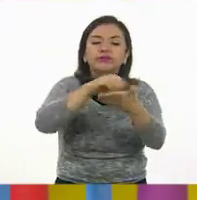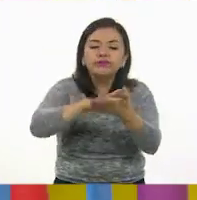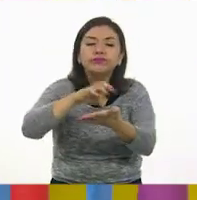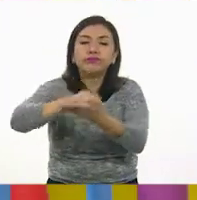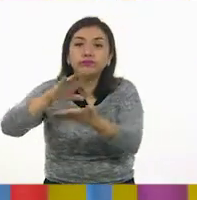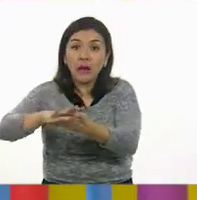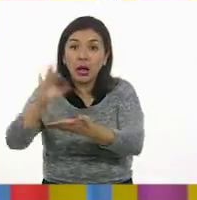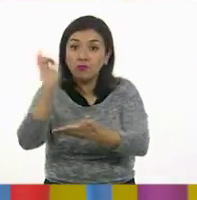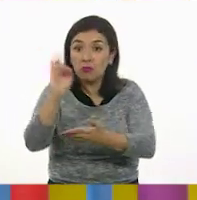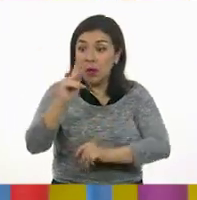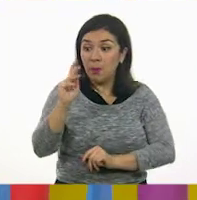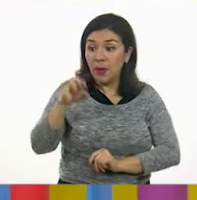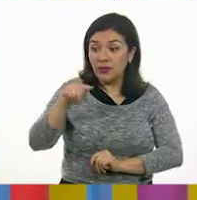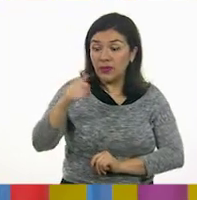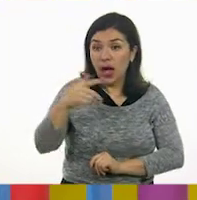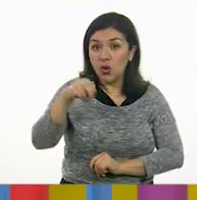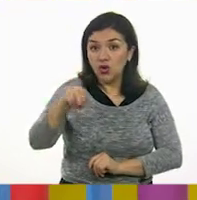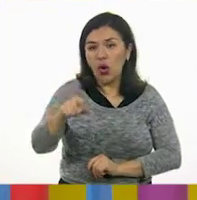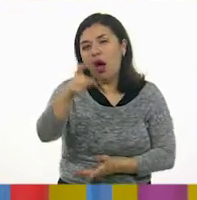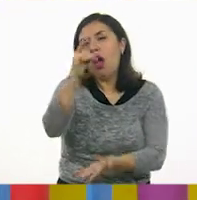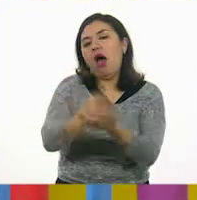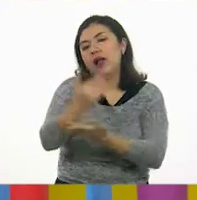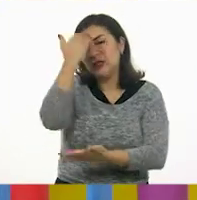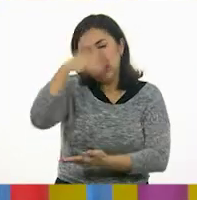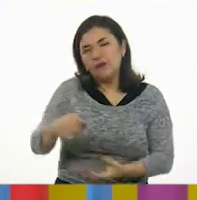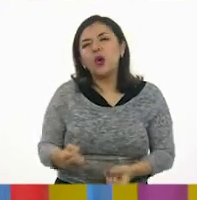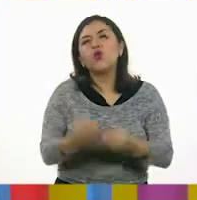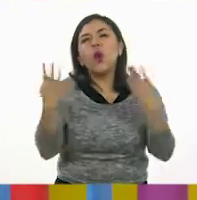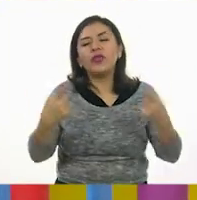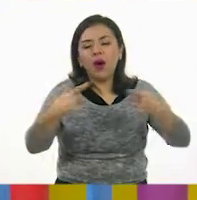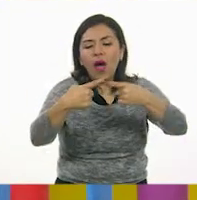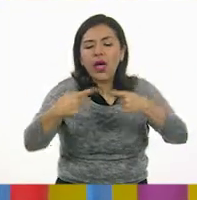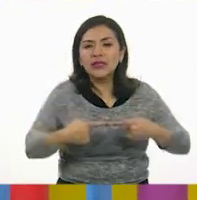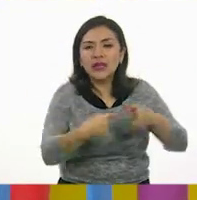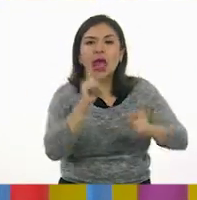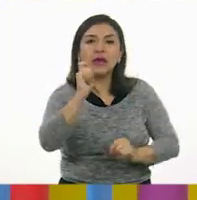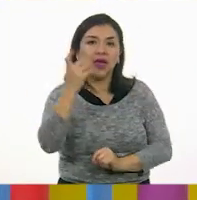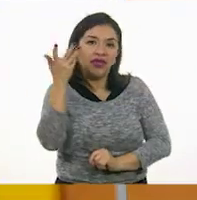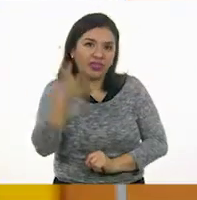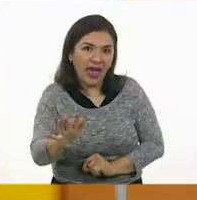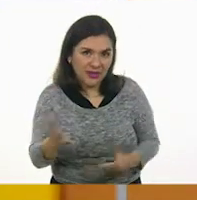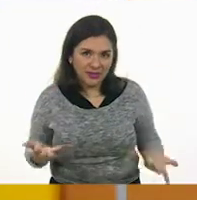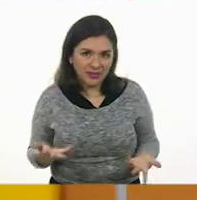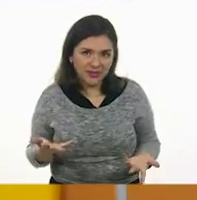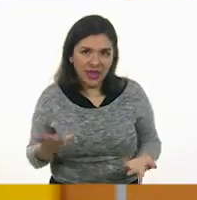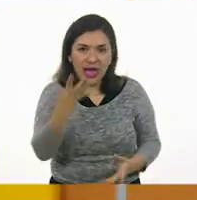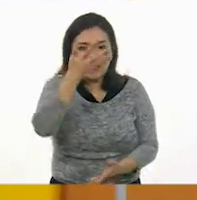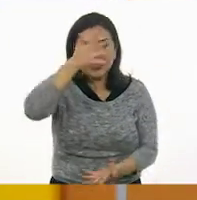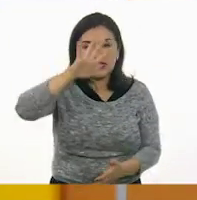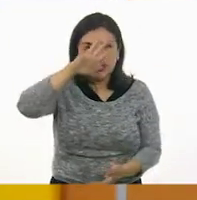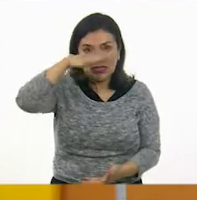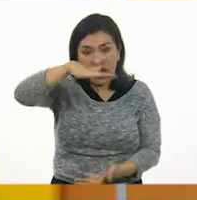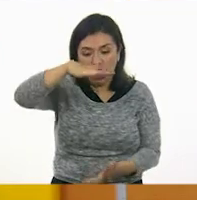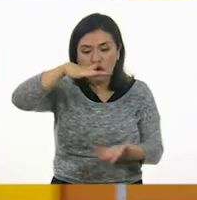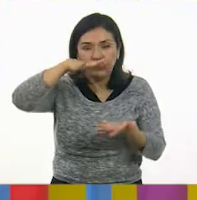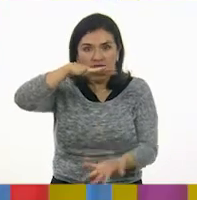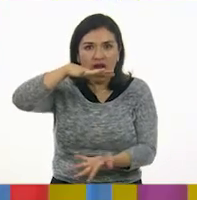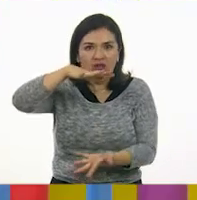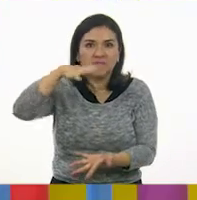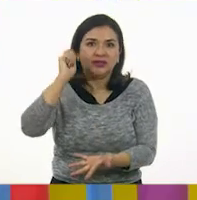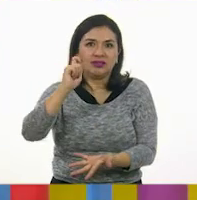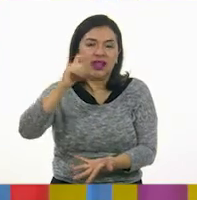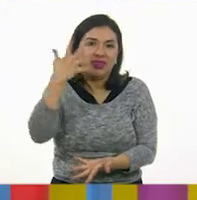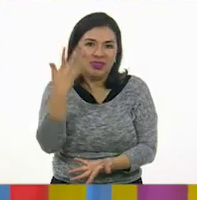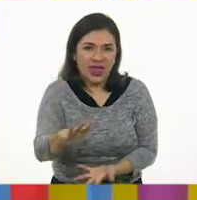si es un pentágono, entonces podemos saber que el número de vértices que tiene serán 10. Ah, claro. ¿Verdad? Y entonces el número de